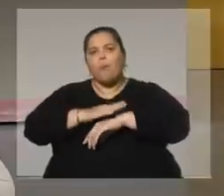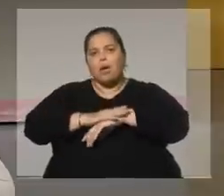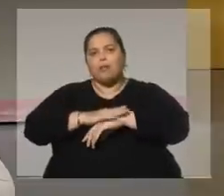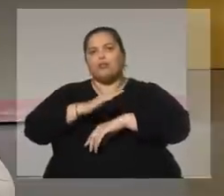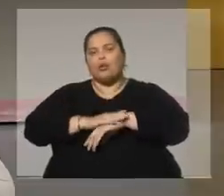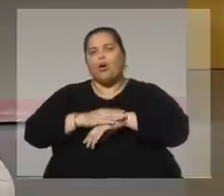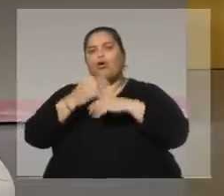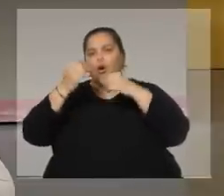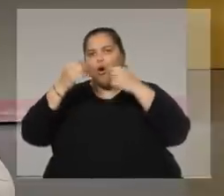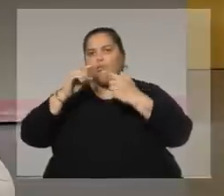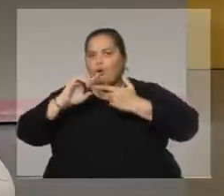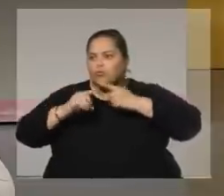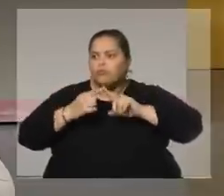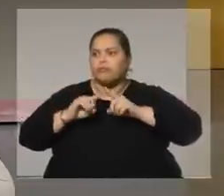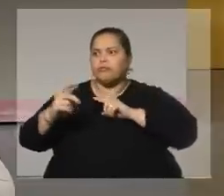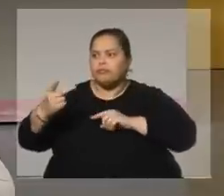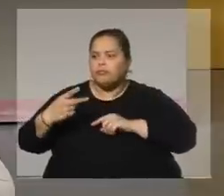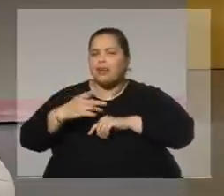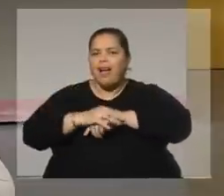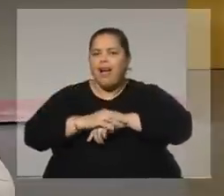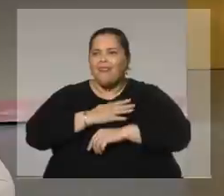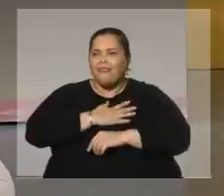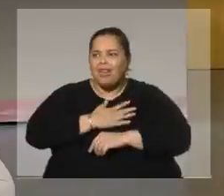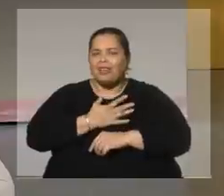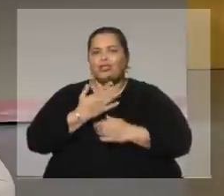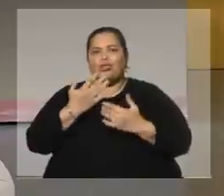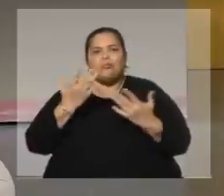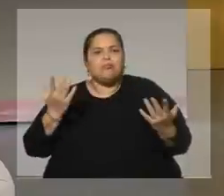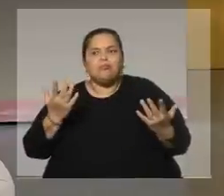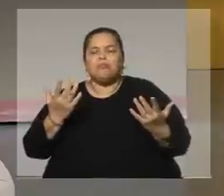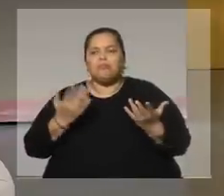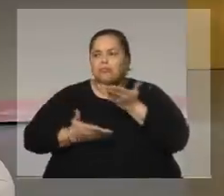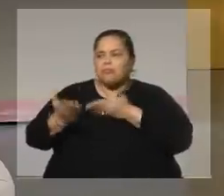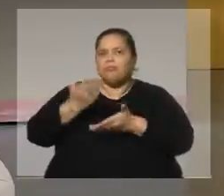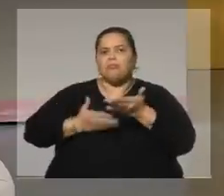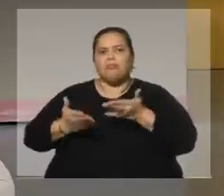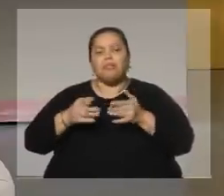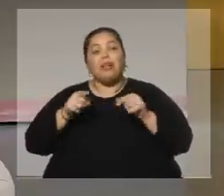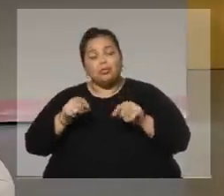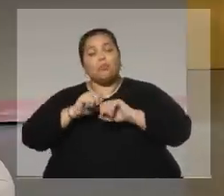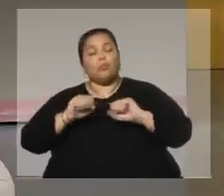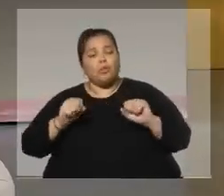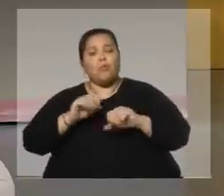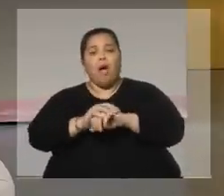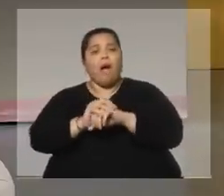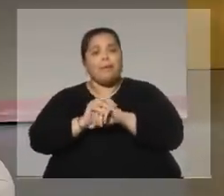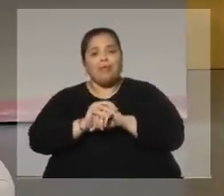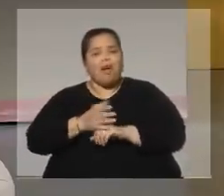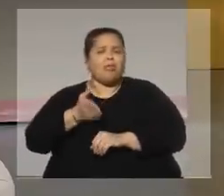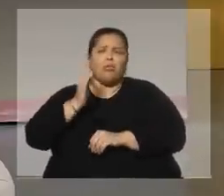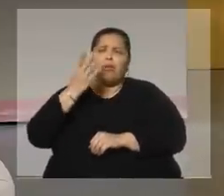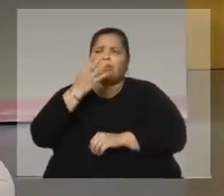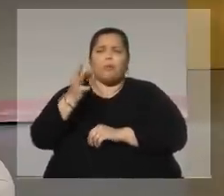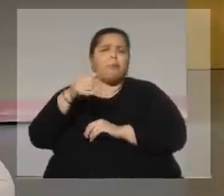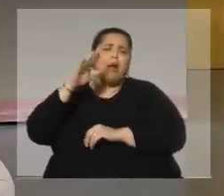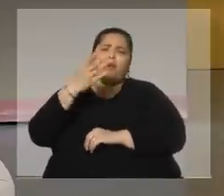de convivium, de afecto, de entrega que nos permitió elaborar amistades de cuarenta y pico de